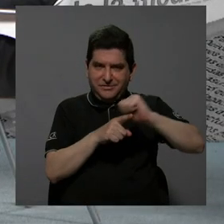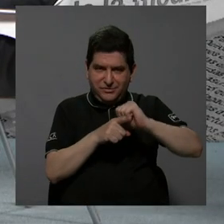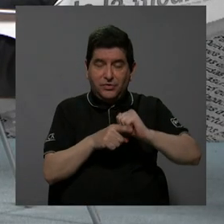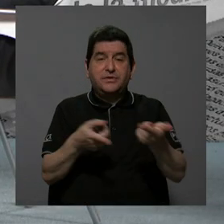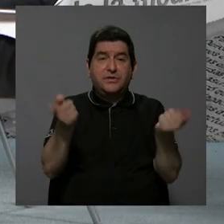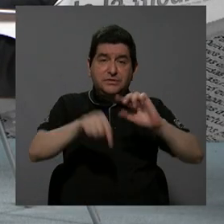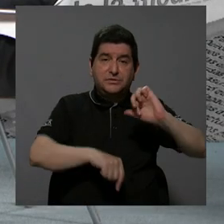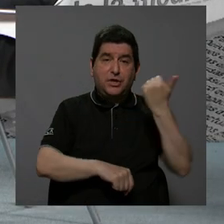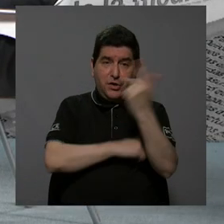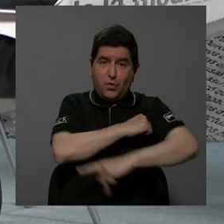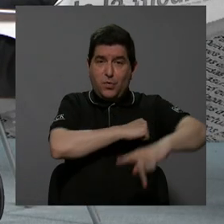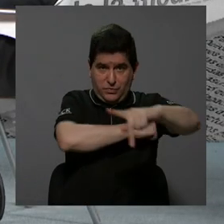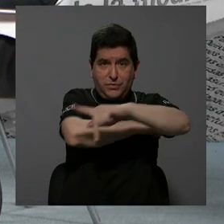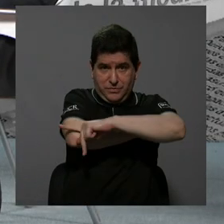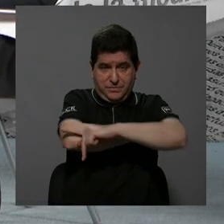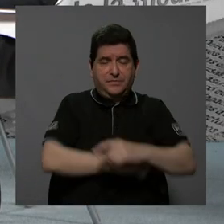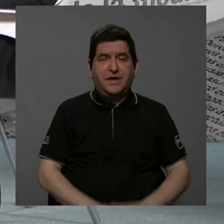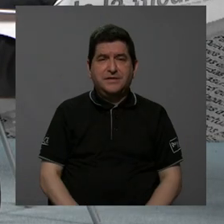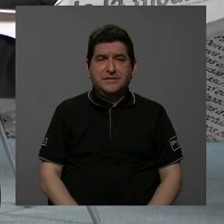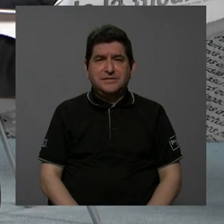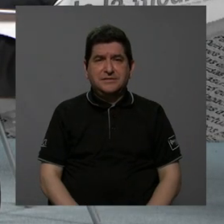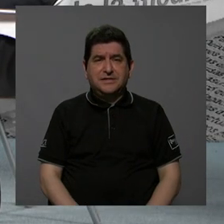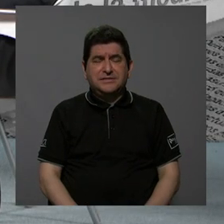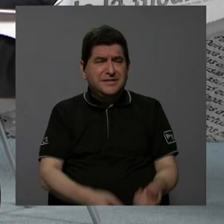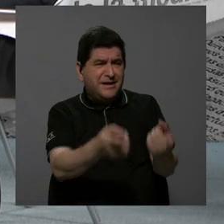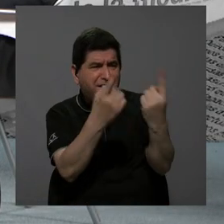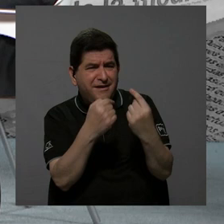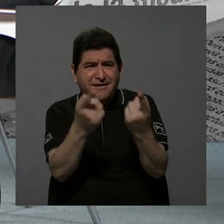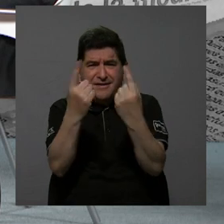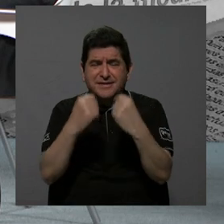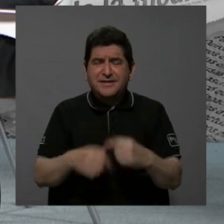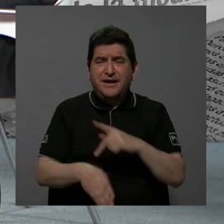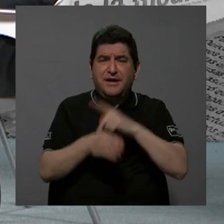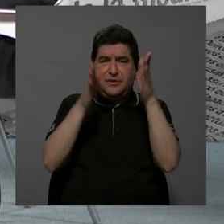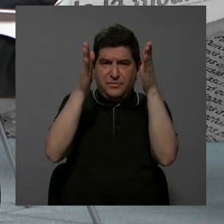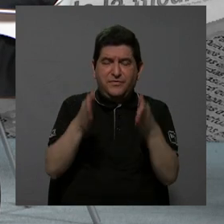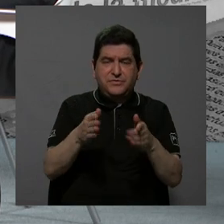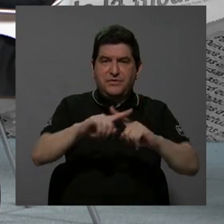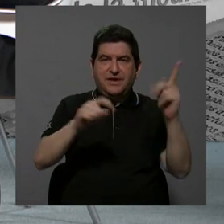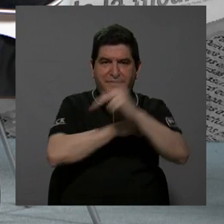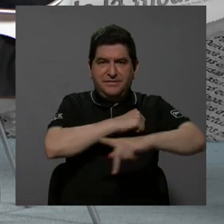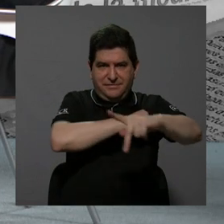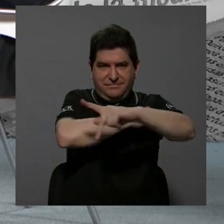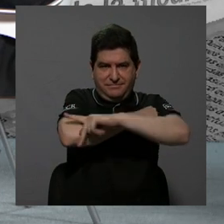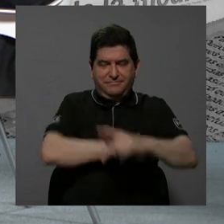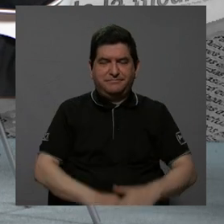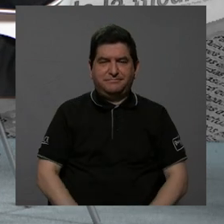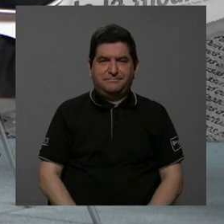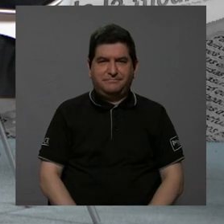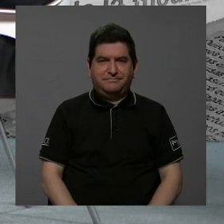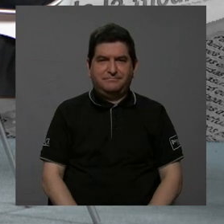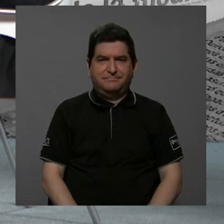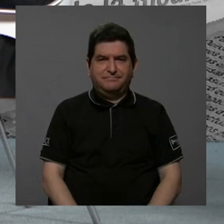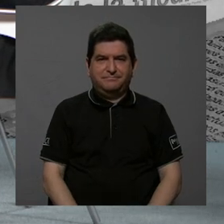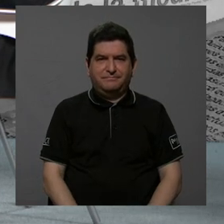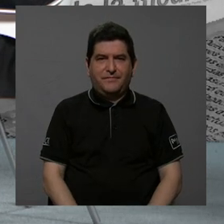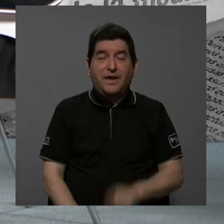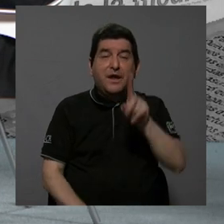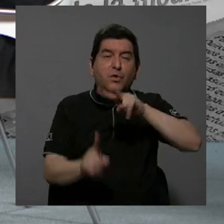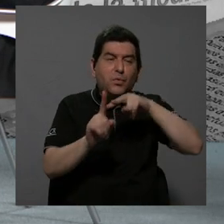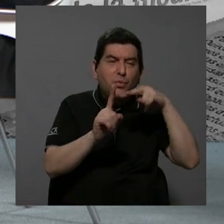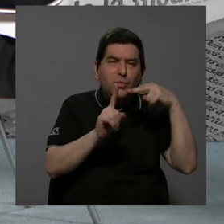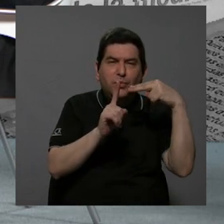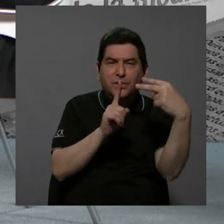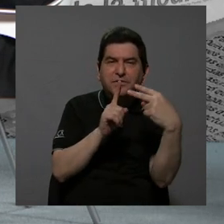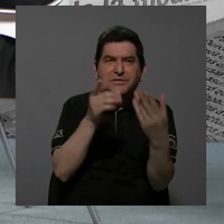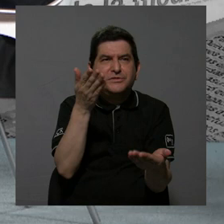como ocurre en otros países donde hay una fuerte atracción de personas profesionales. Entonces yo creo que, le decía que en una visión